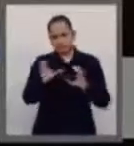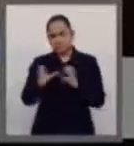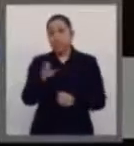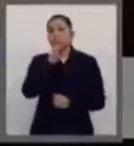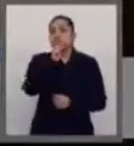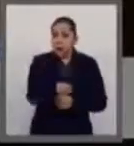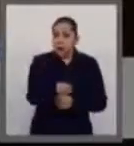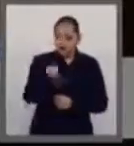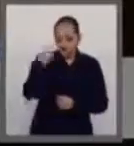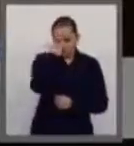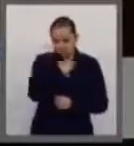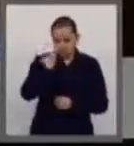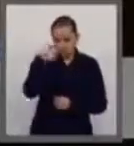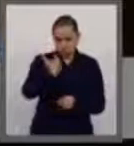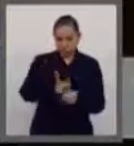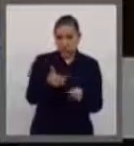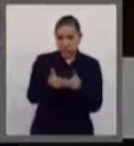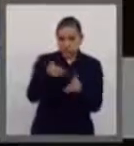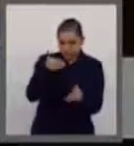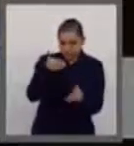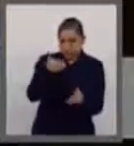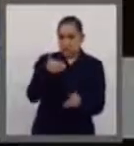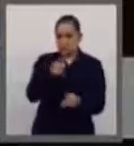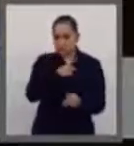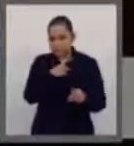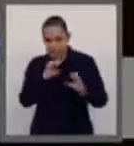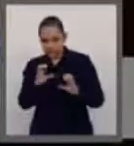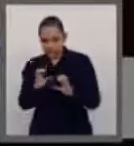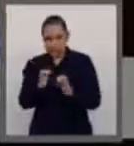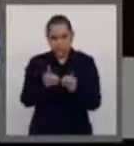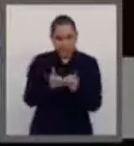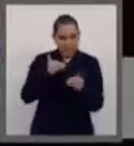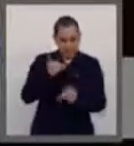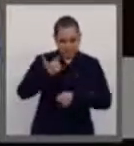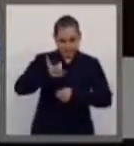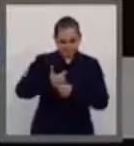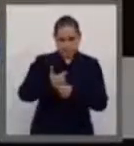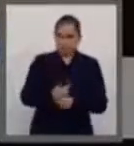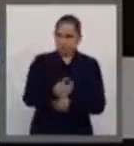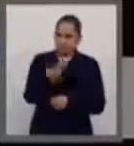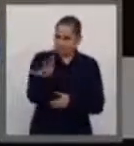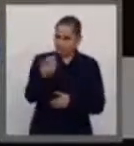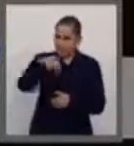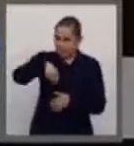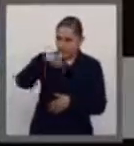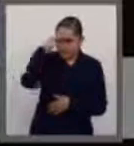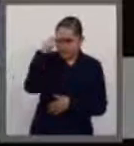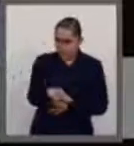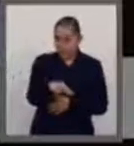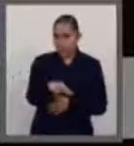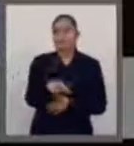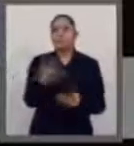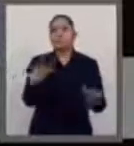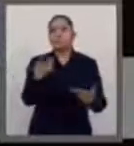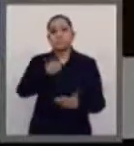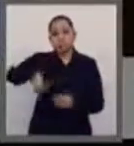debería ser una cuestión. Resulta que en nuestro país, a pesar de ello, los estudios